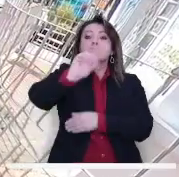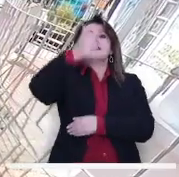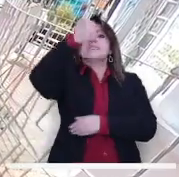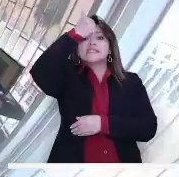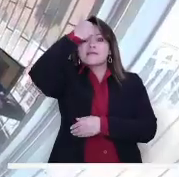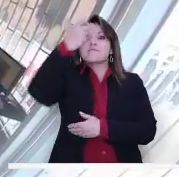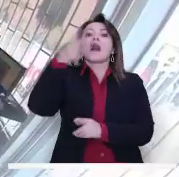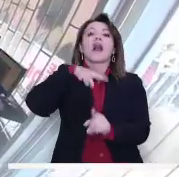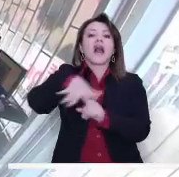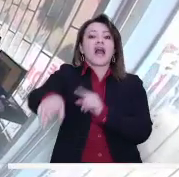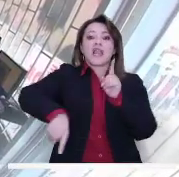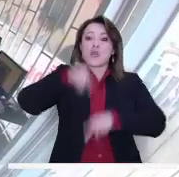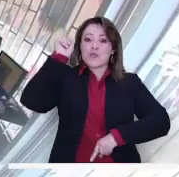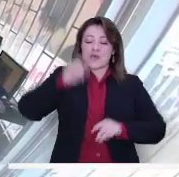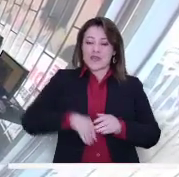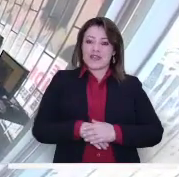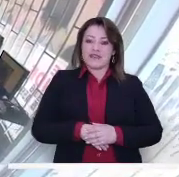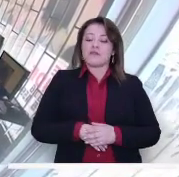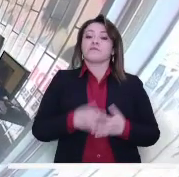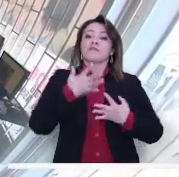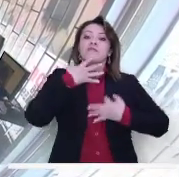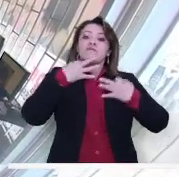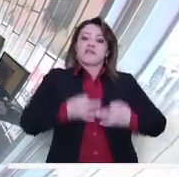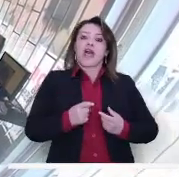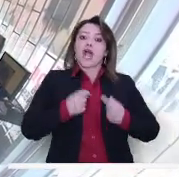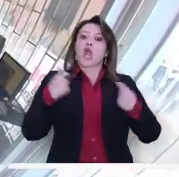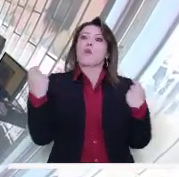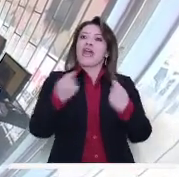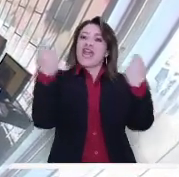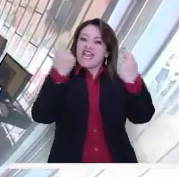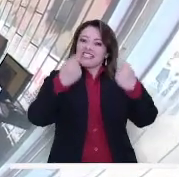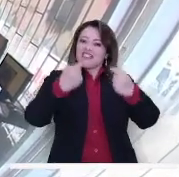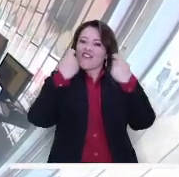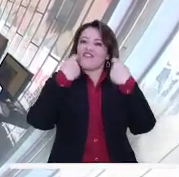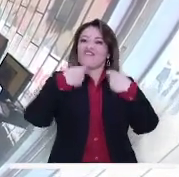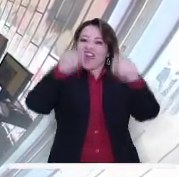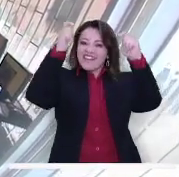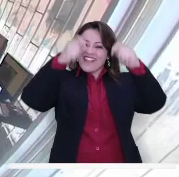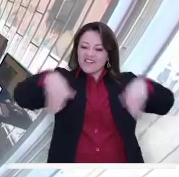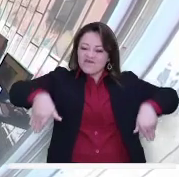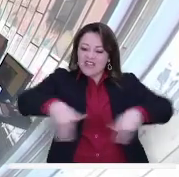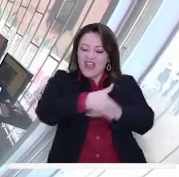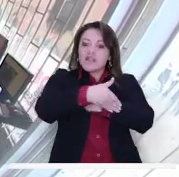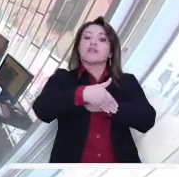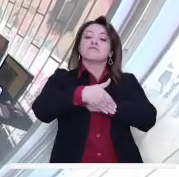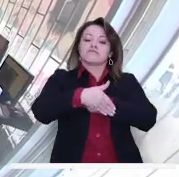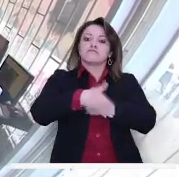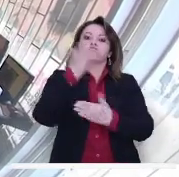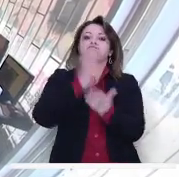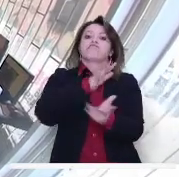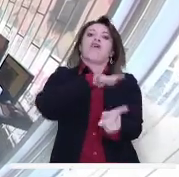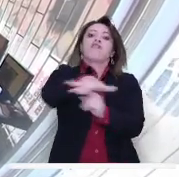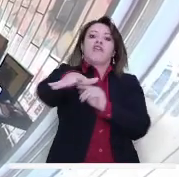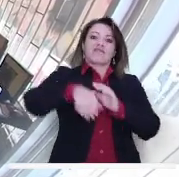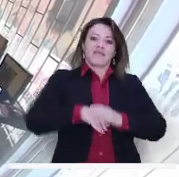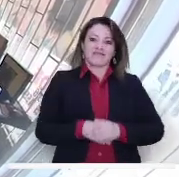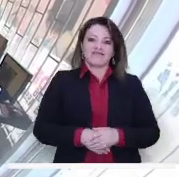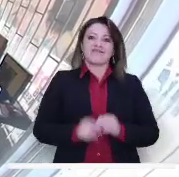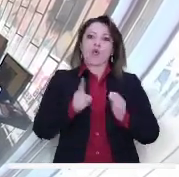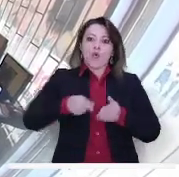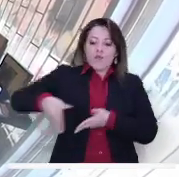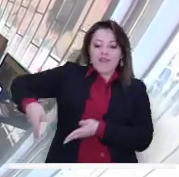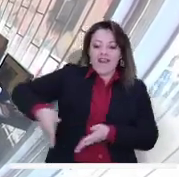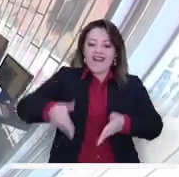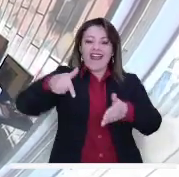toda la ciudad. Pues la verdad, para la cuestión del comercio nos afecta bastante, porque pues estamos ubicados precisamente